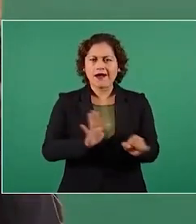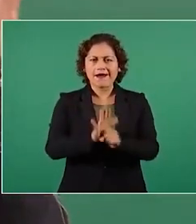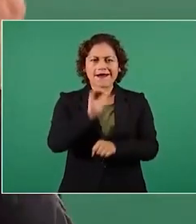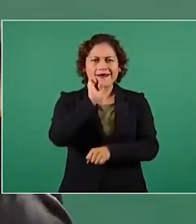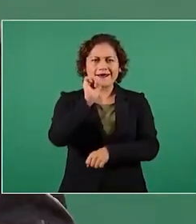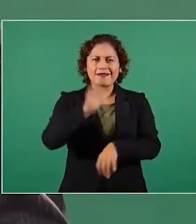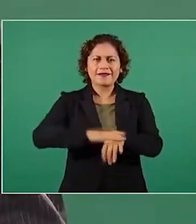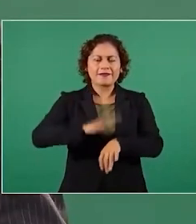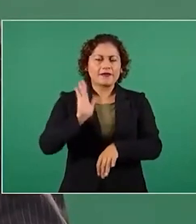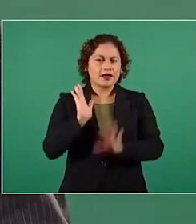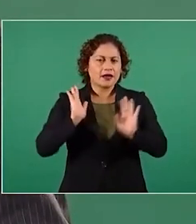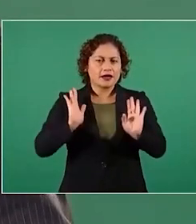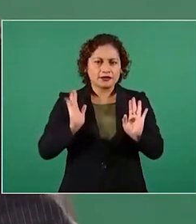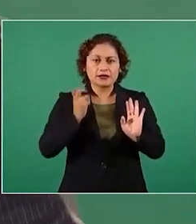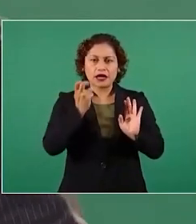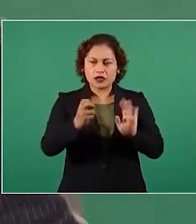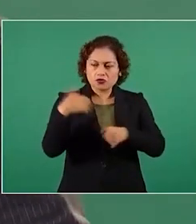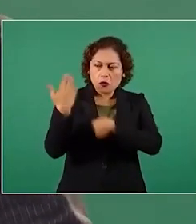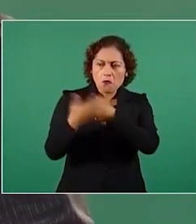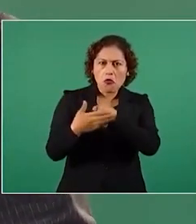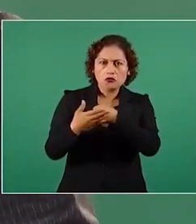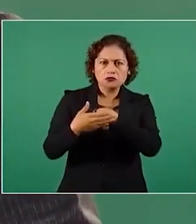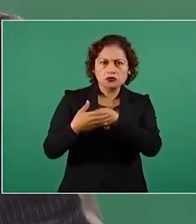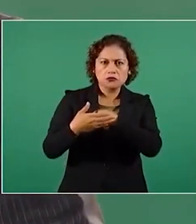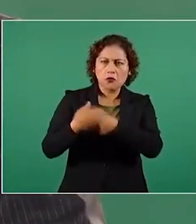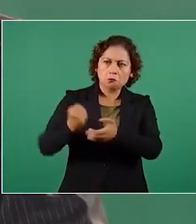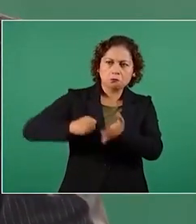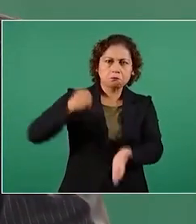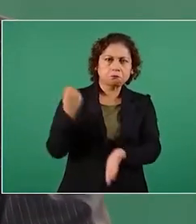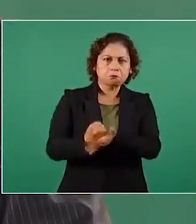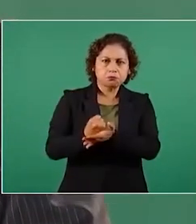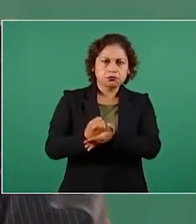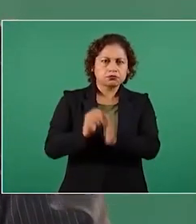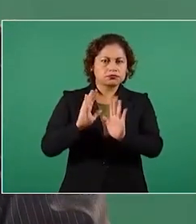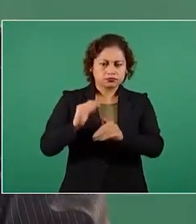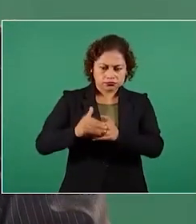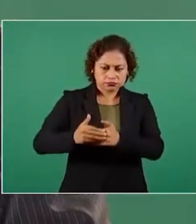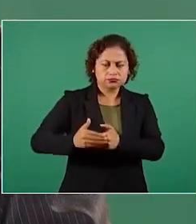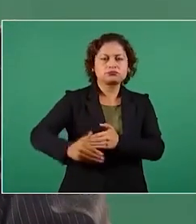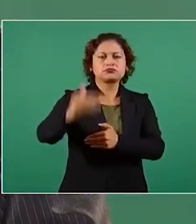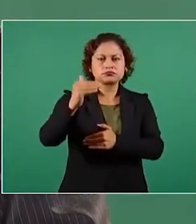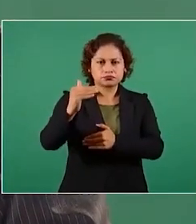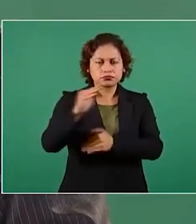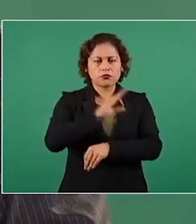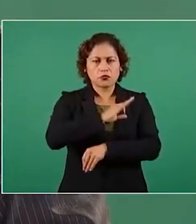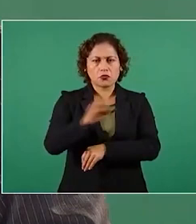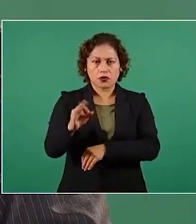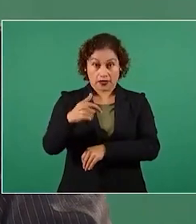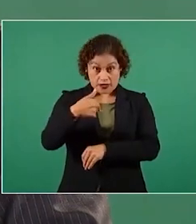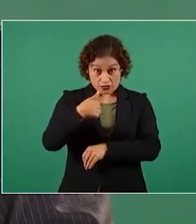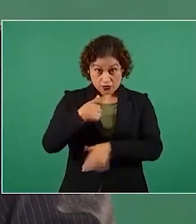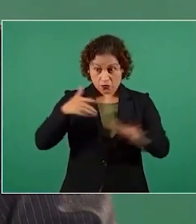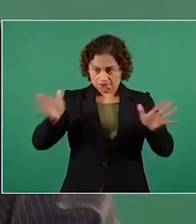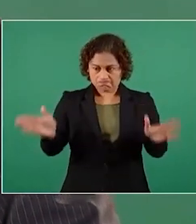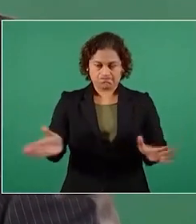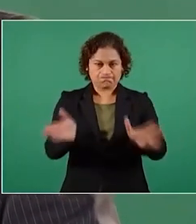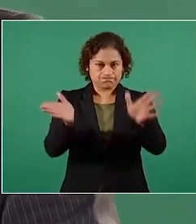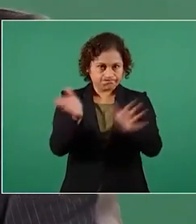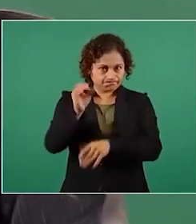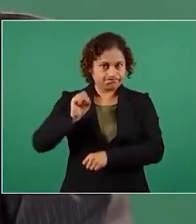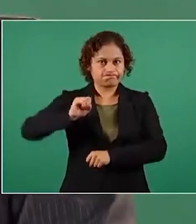y adelante yo voy a impulsarla y no